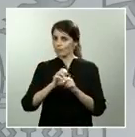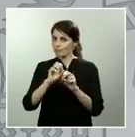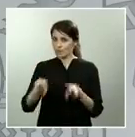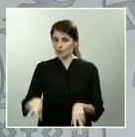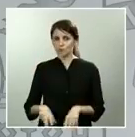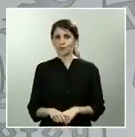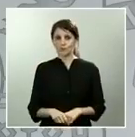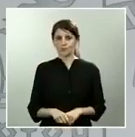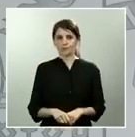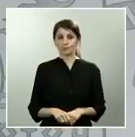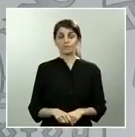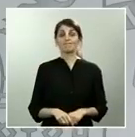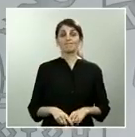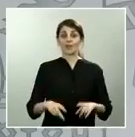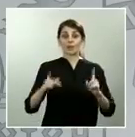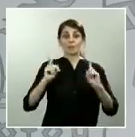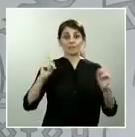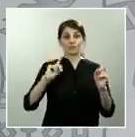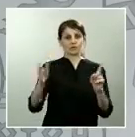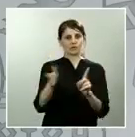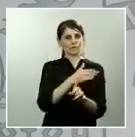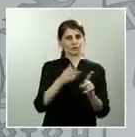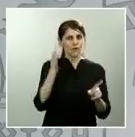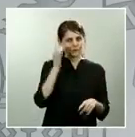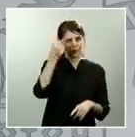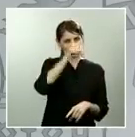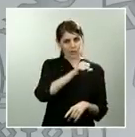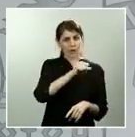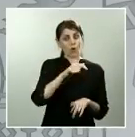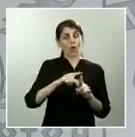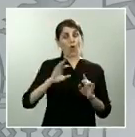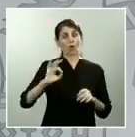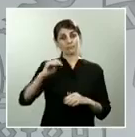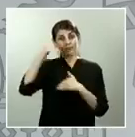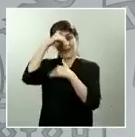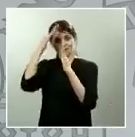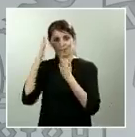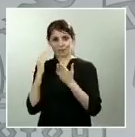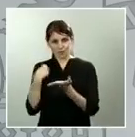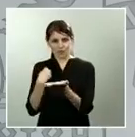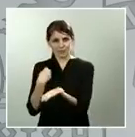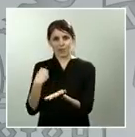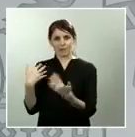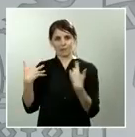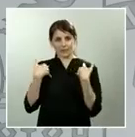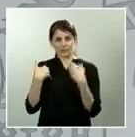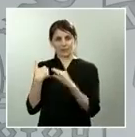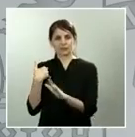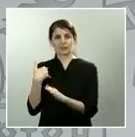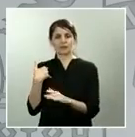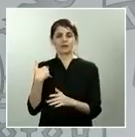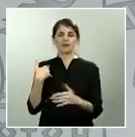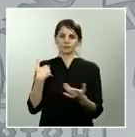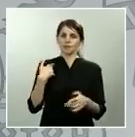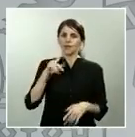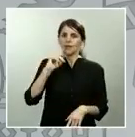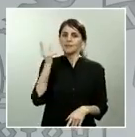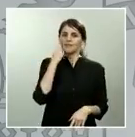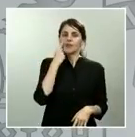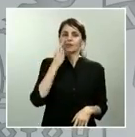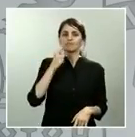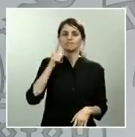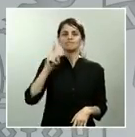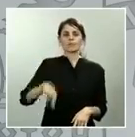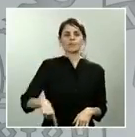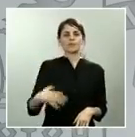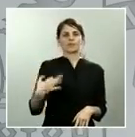de género o de atención a las víctimas de esta lacra y de identificación de los lugares, de las reservas que se habían